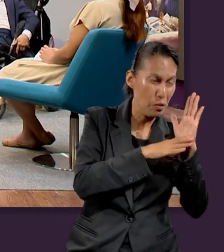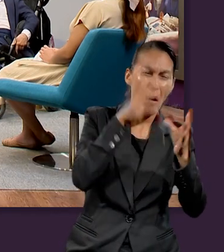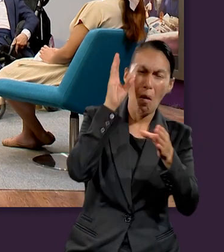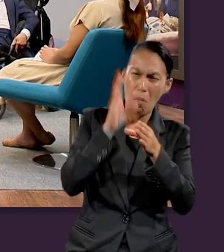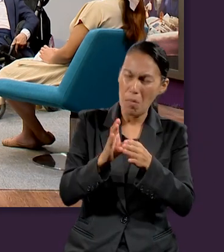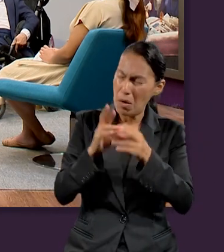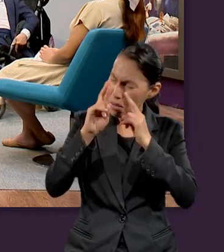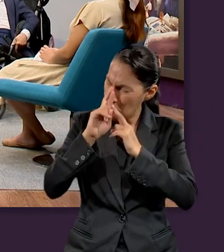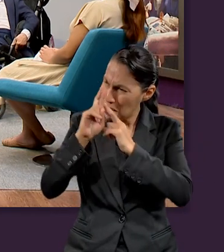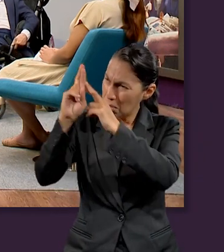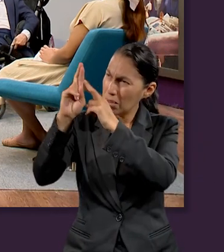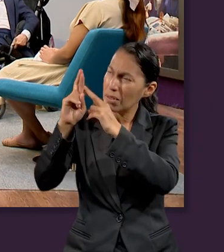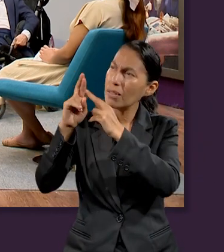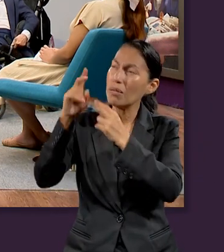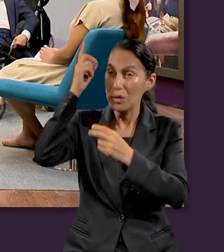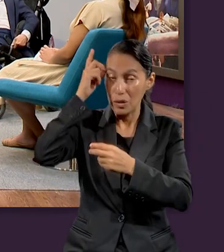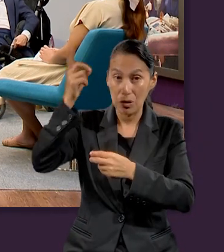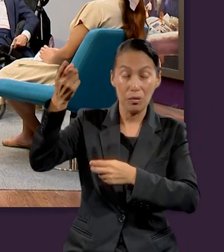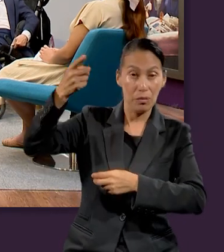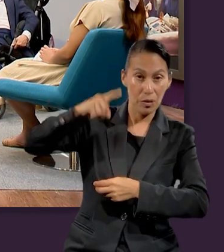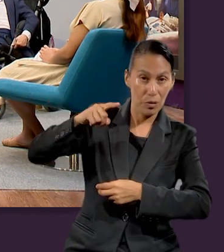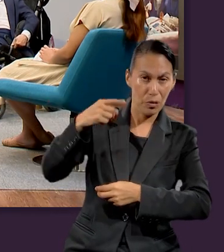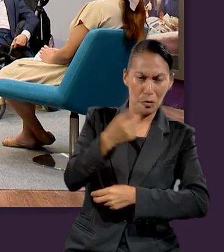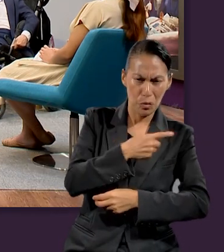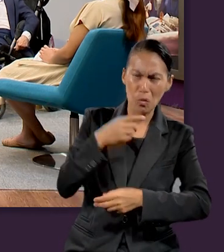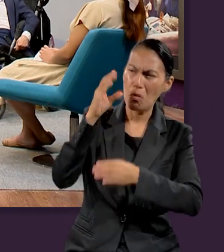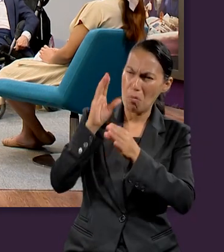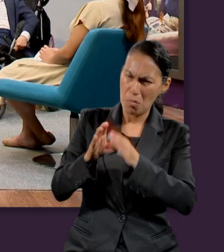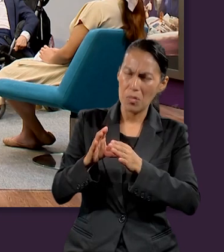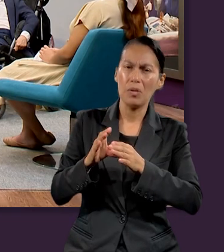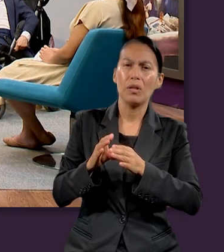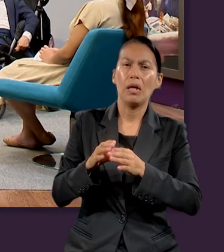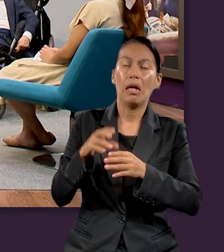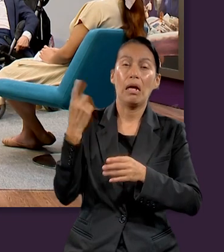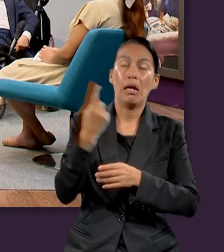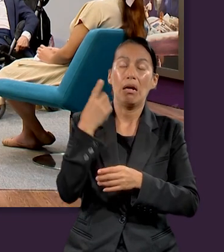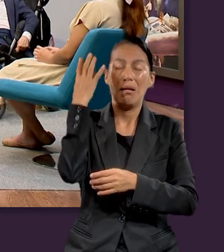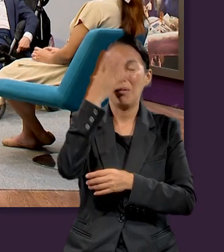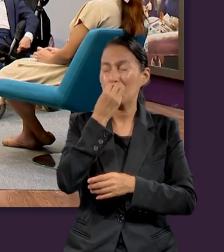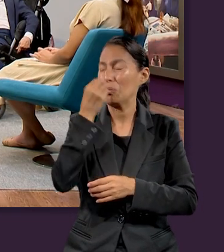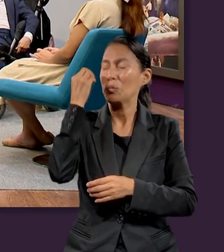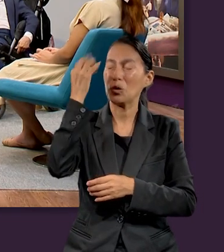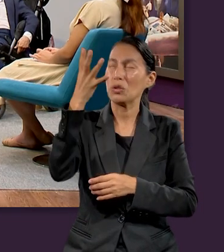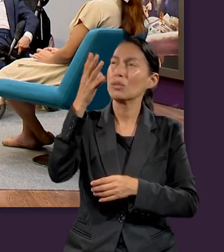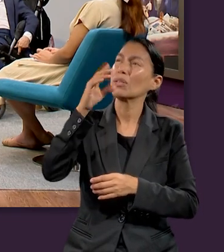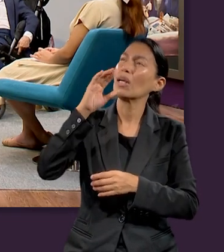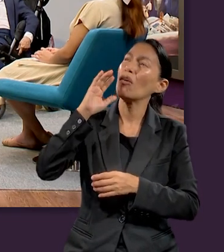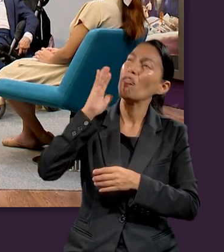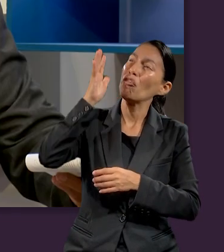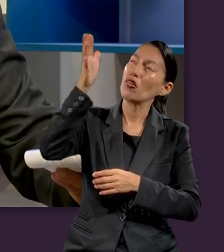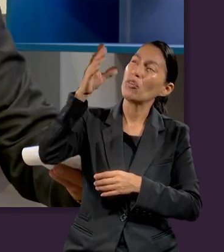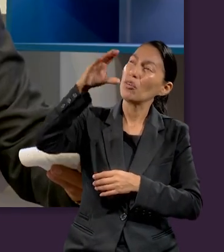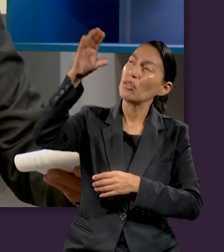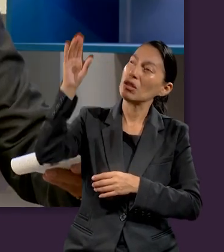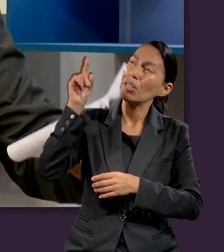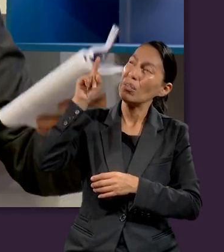como una expresión de gratitud a Dios. Pero también qué bueno que nosotros en el cielo y en la tierra